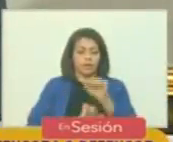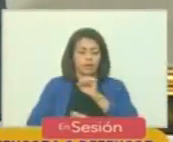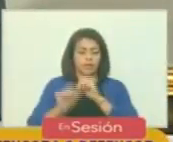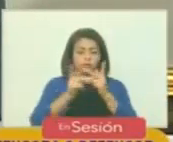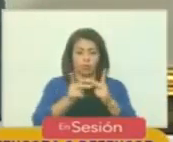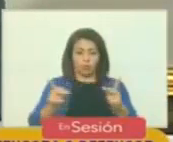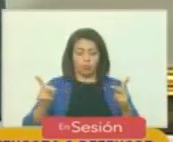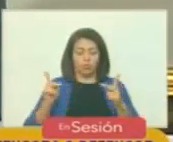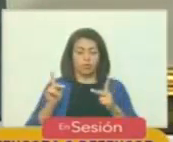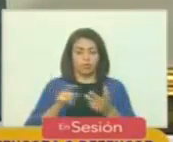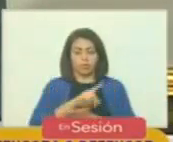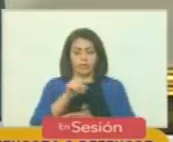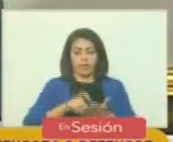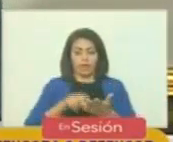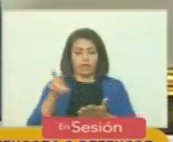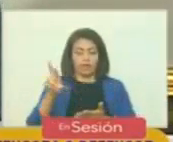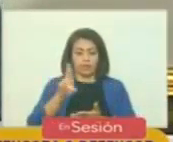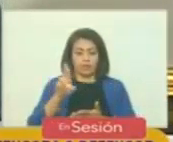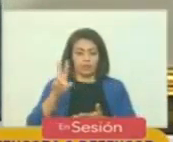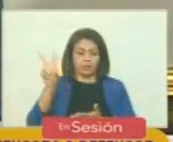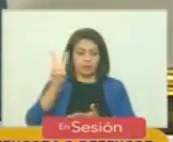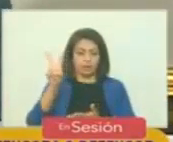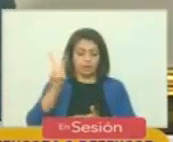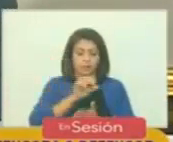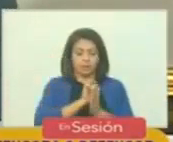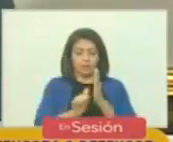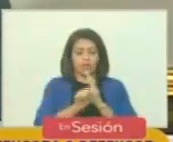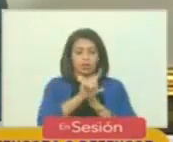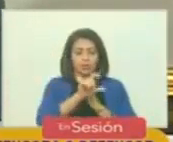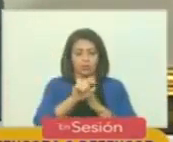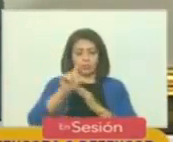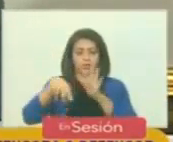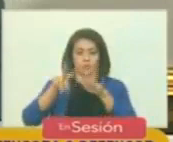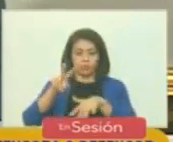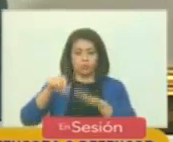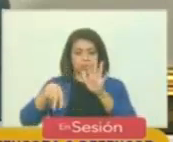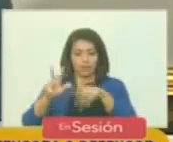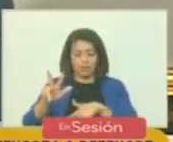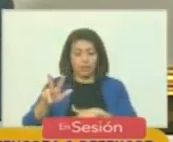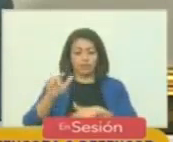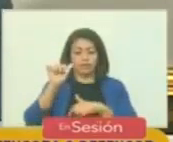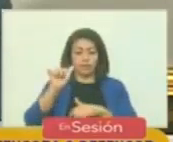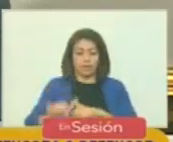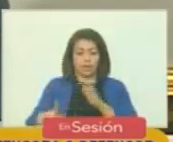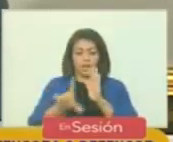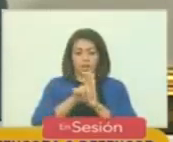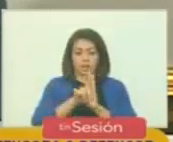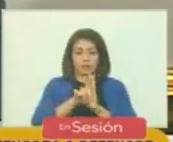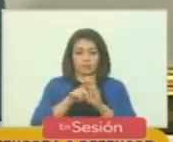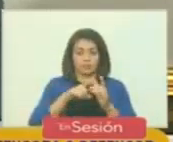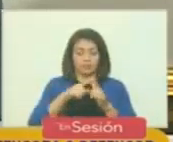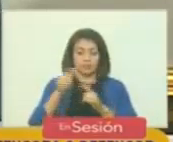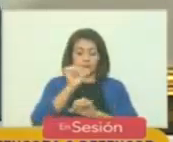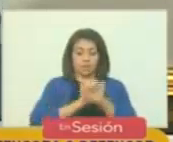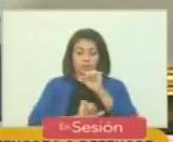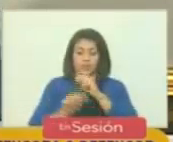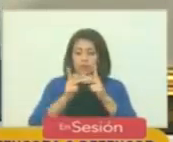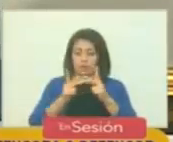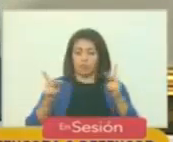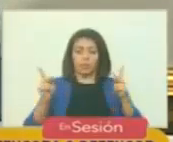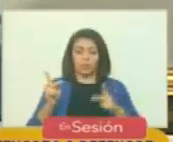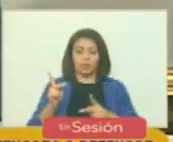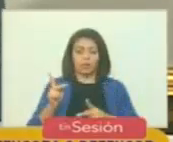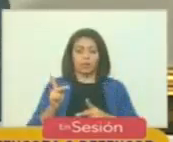Público General de Venezuela, basado en los artículos 11, 12 y 13 de la Ley Orgánica de Defensa Pública,